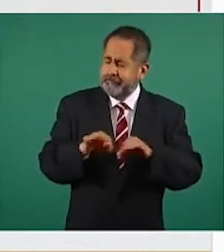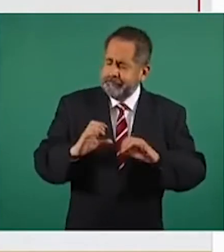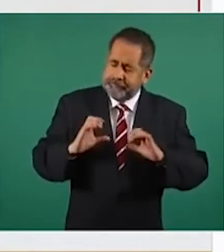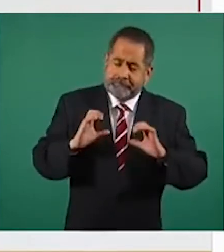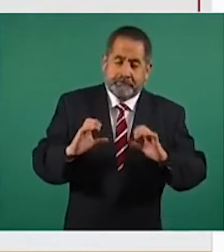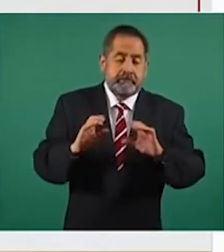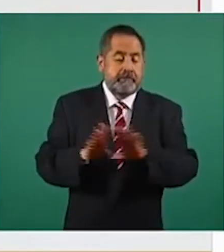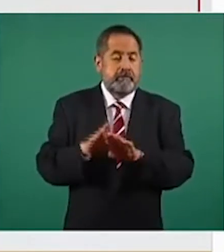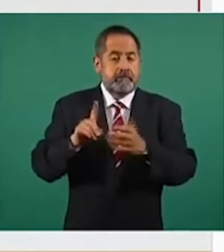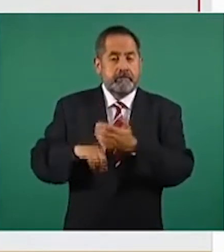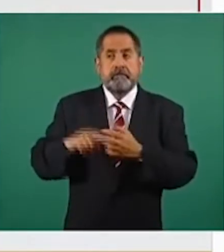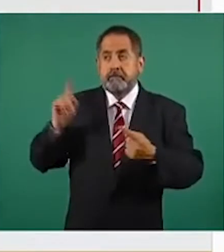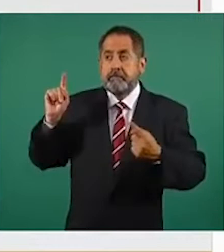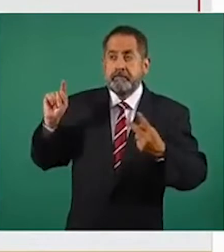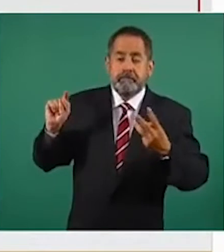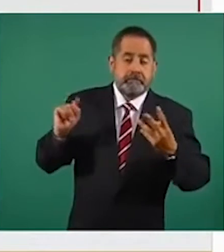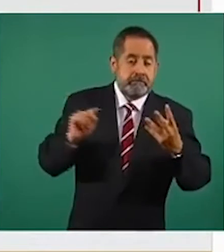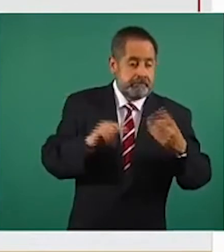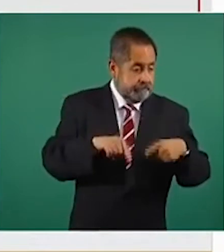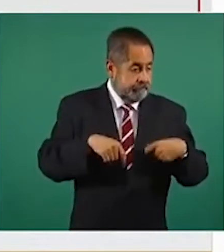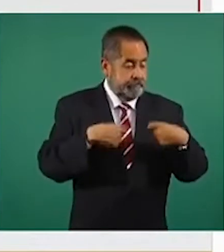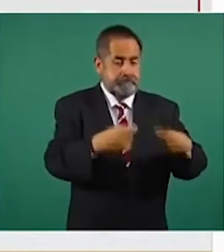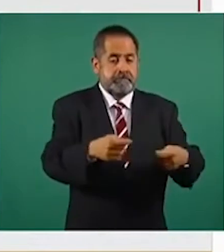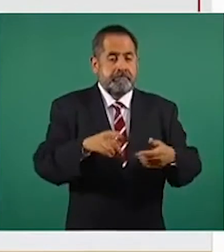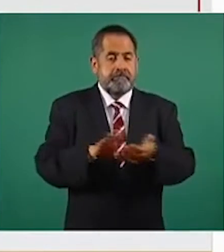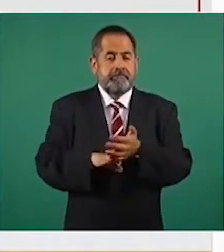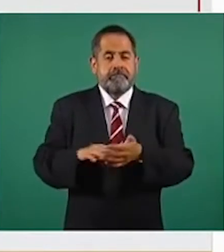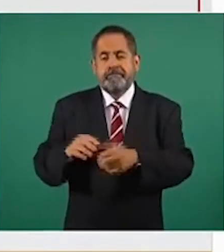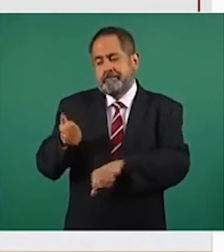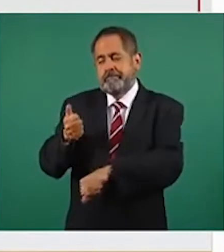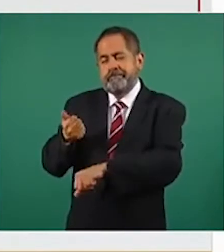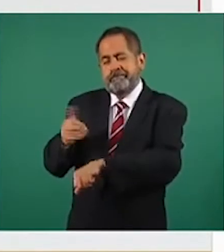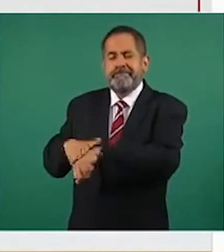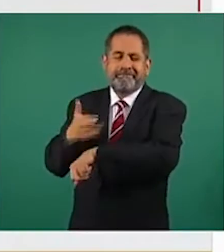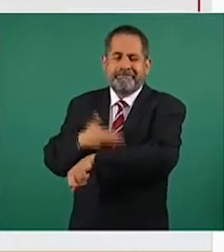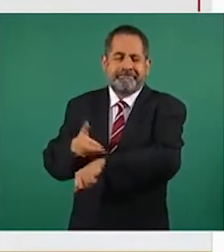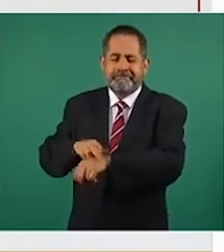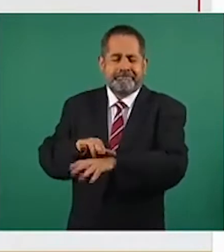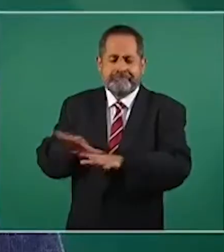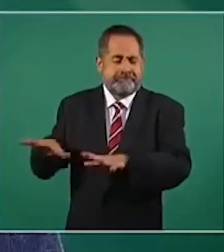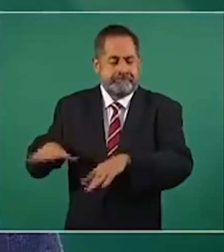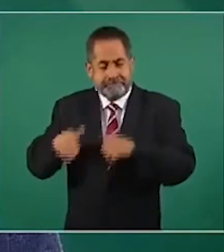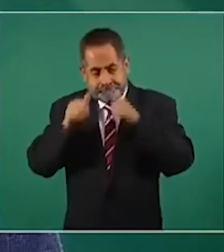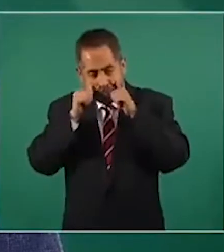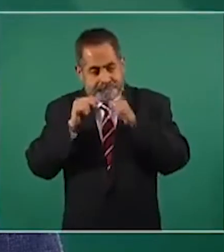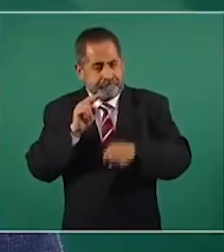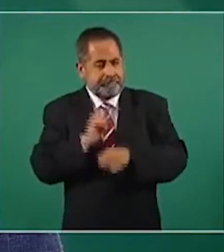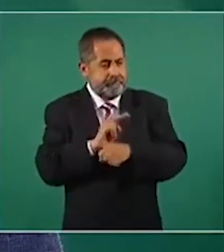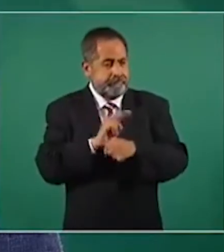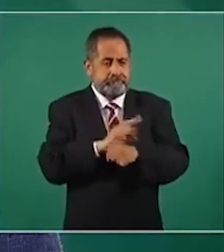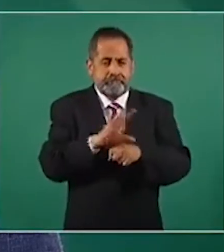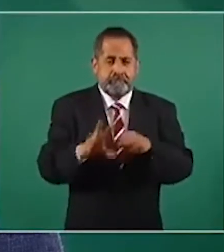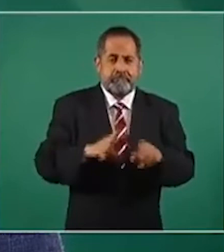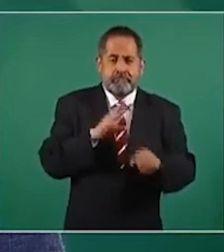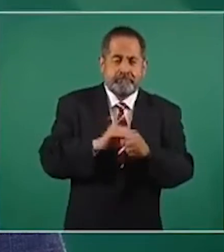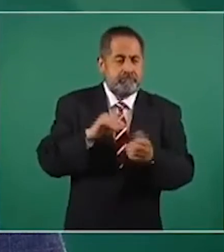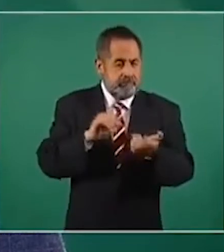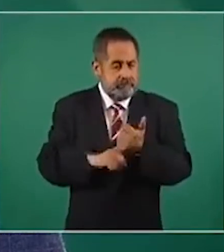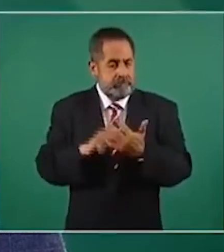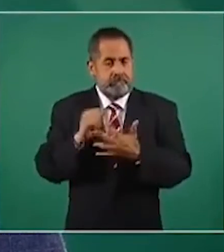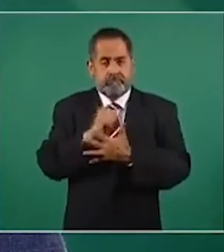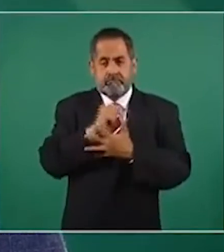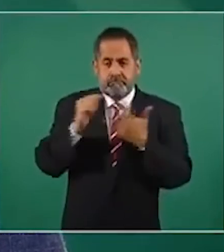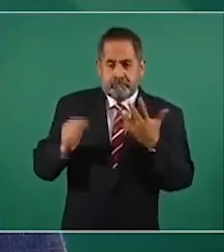nada de este proceso que involucra elementos administrativos, legales, científicos, médicos, técnicos, logísticos